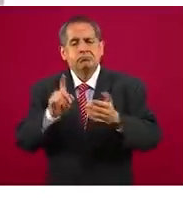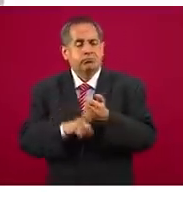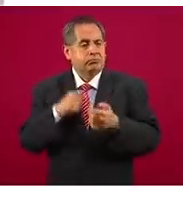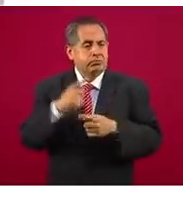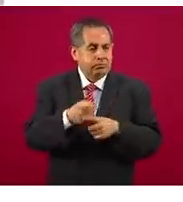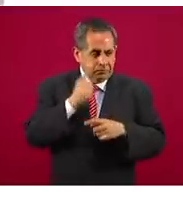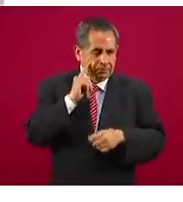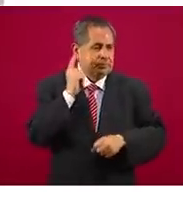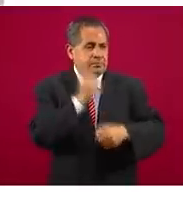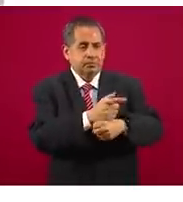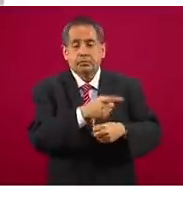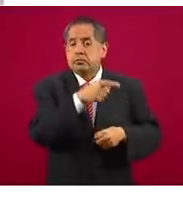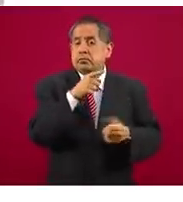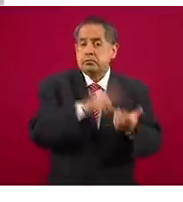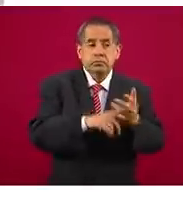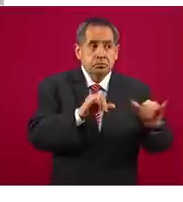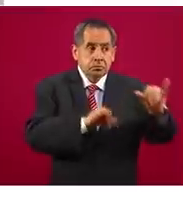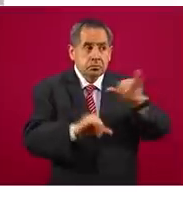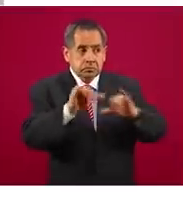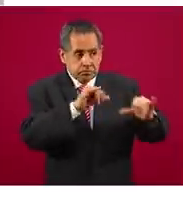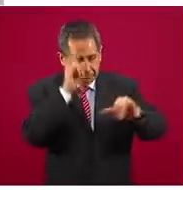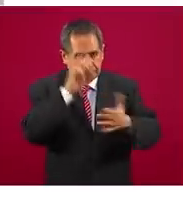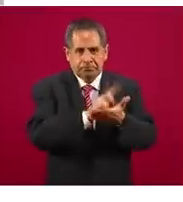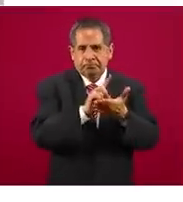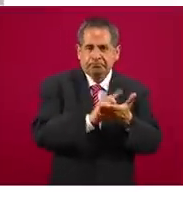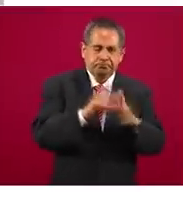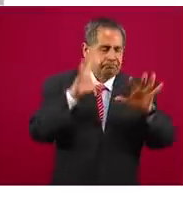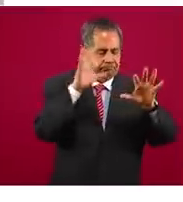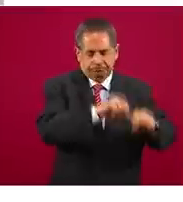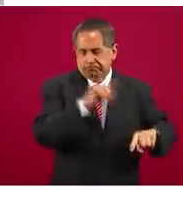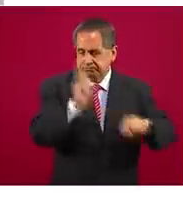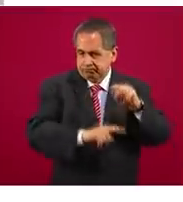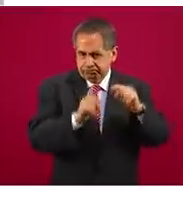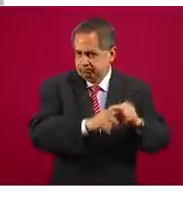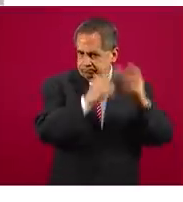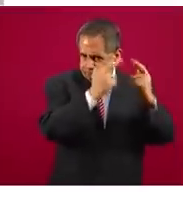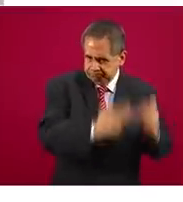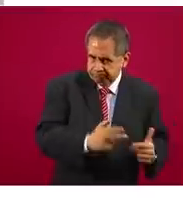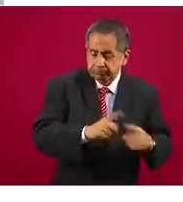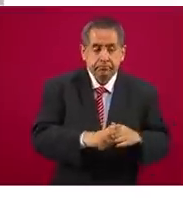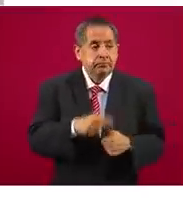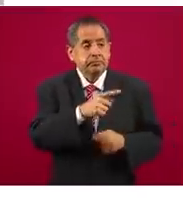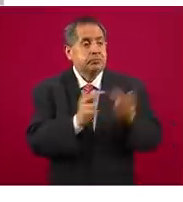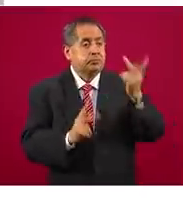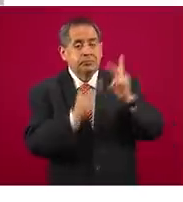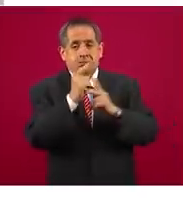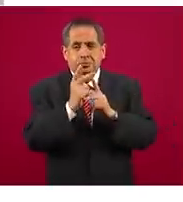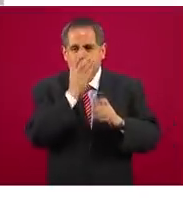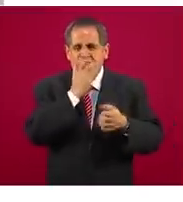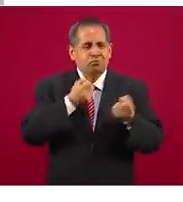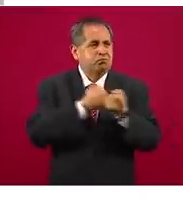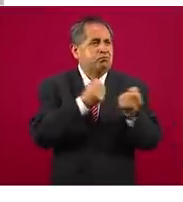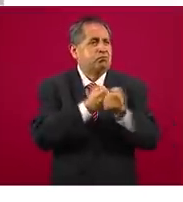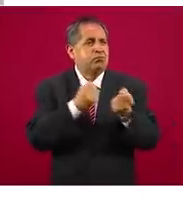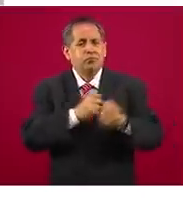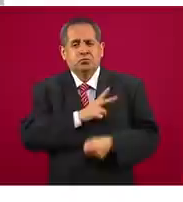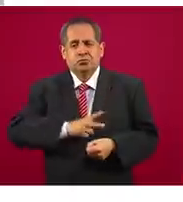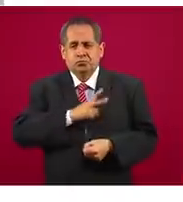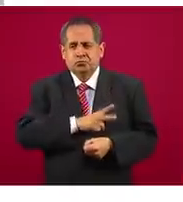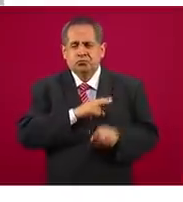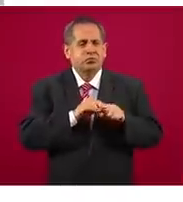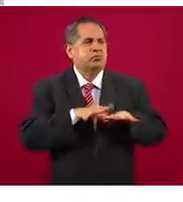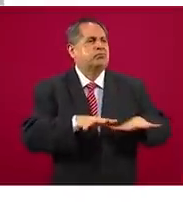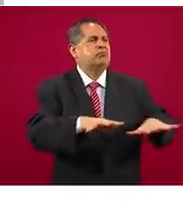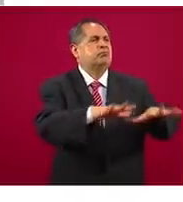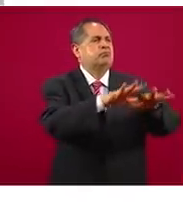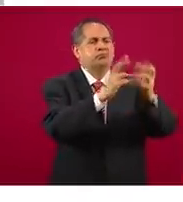laboratorios de droga sintética, la fumigación de plantíos, los puestos de vigilancia en